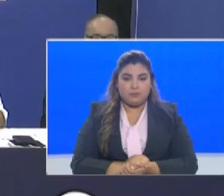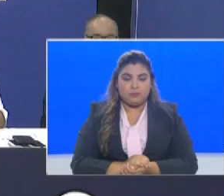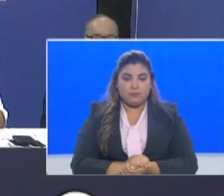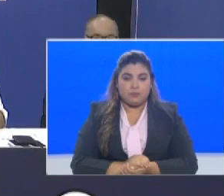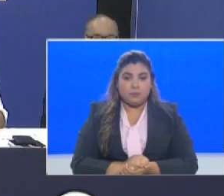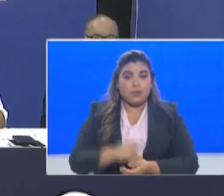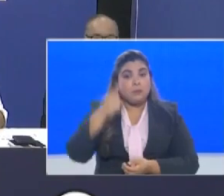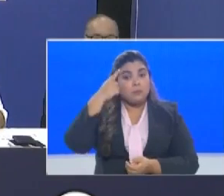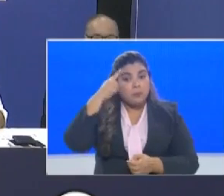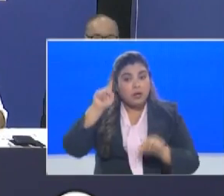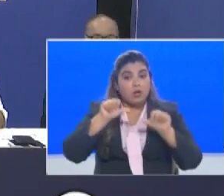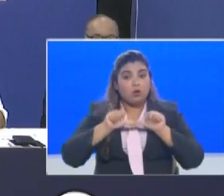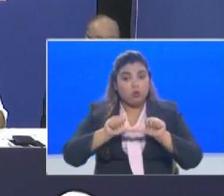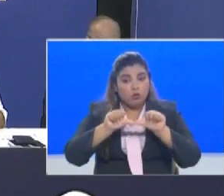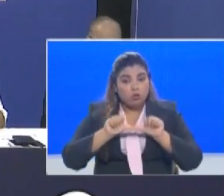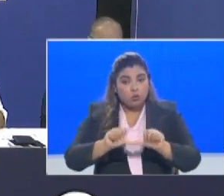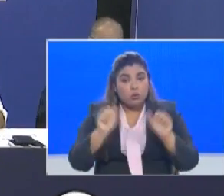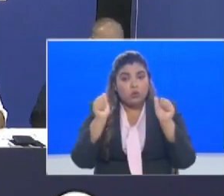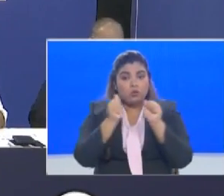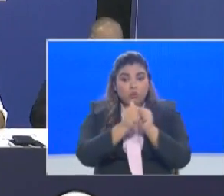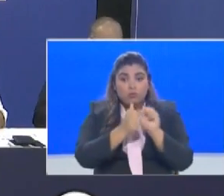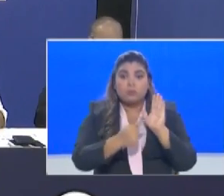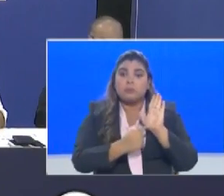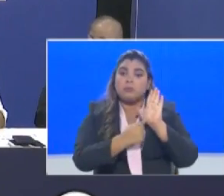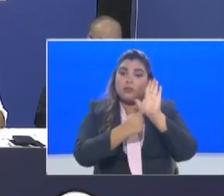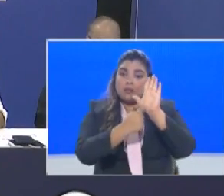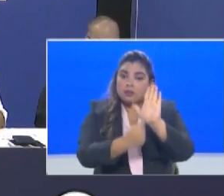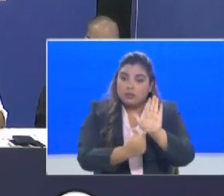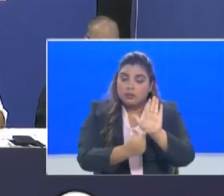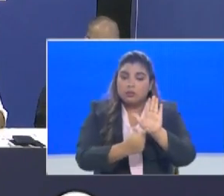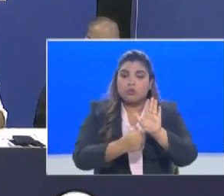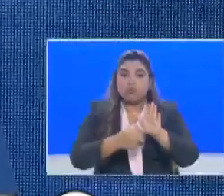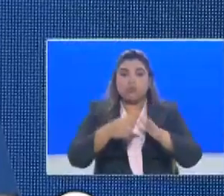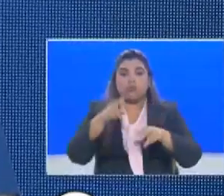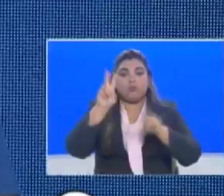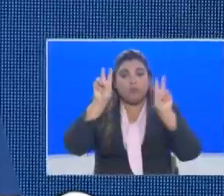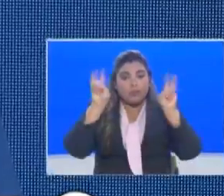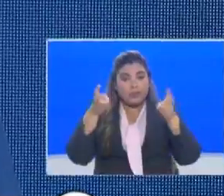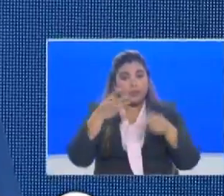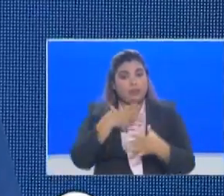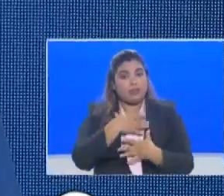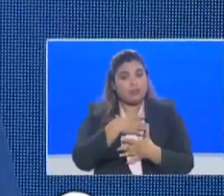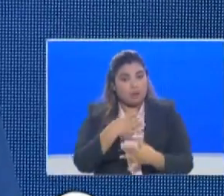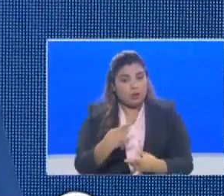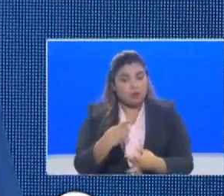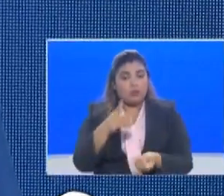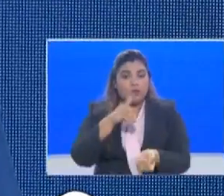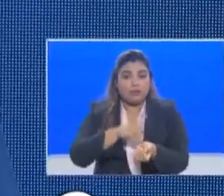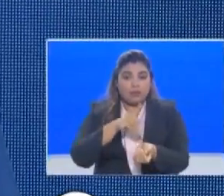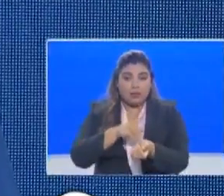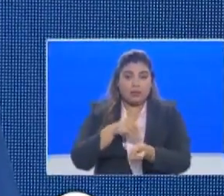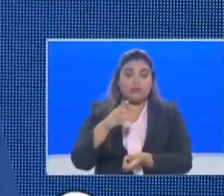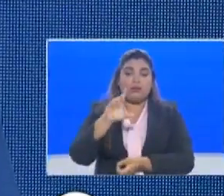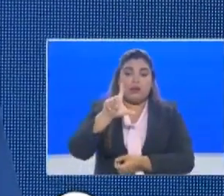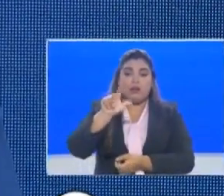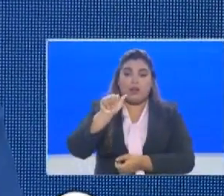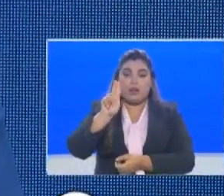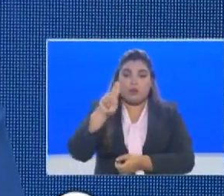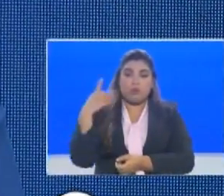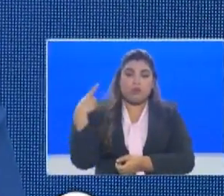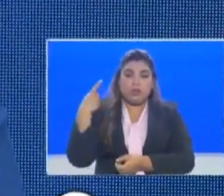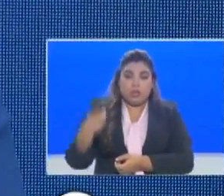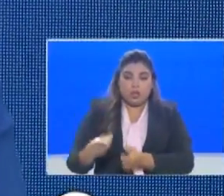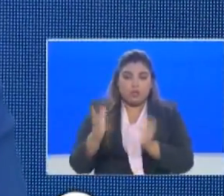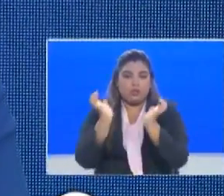Para continuar con las presentaciones de los aspectos desde el punto de vista de salud, el doctor Enrique Lago va a hacer la presentación